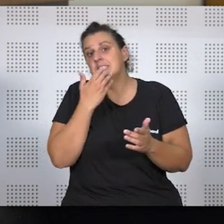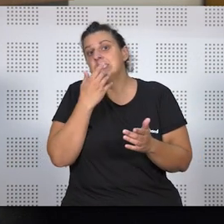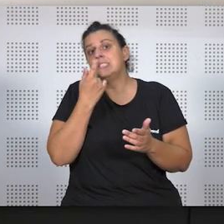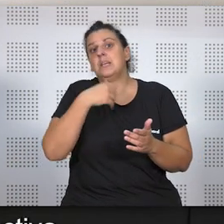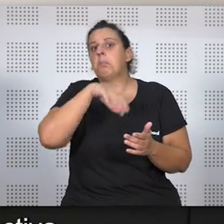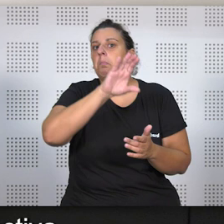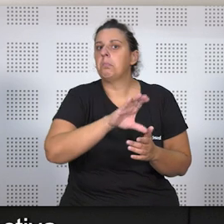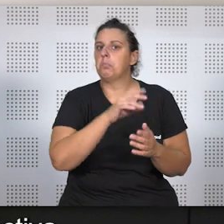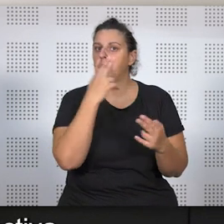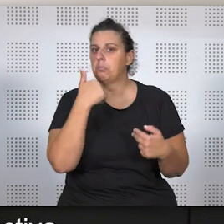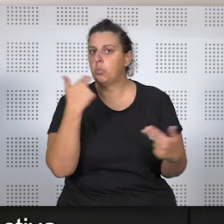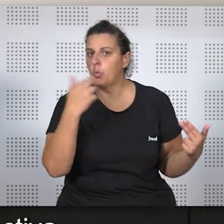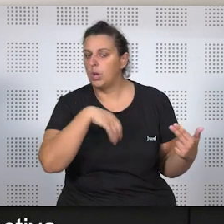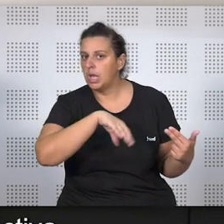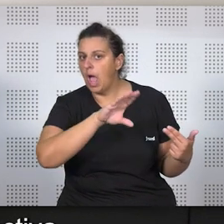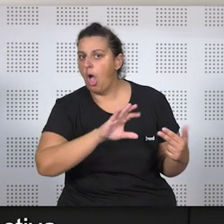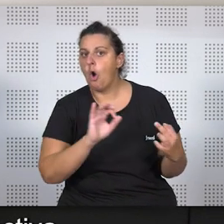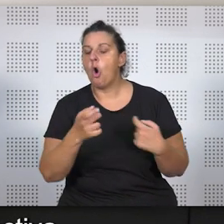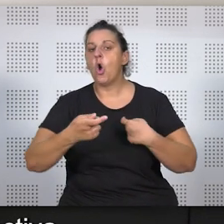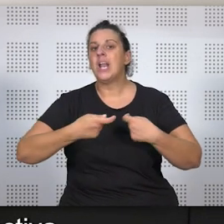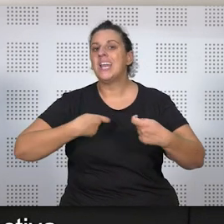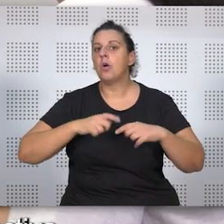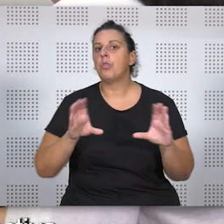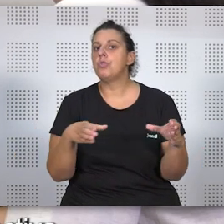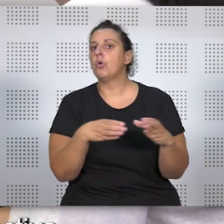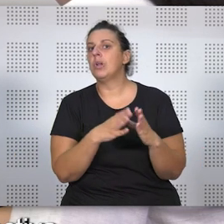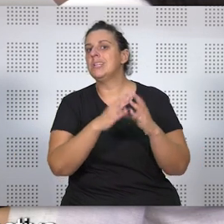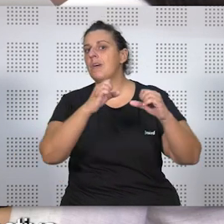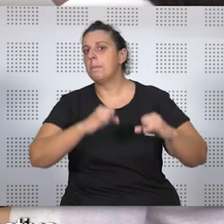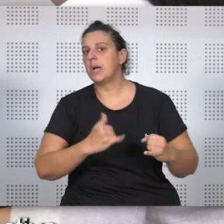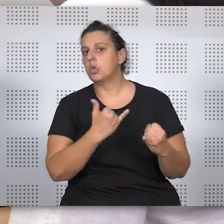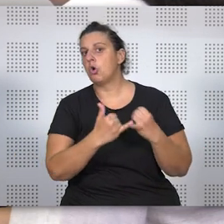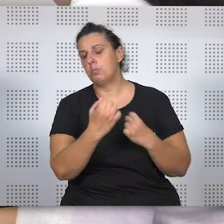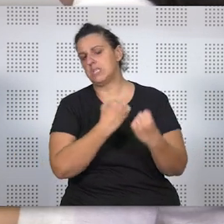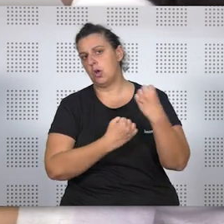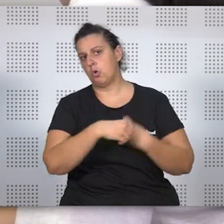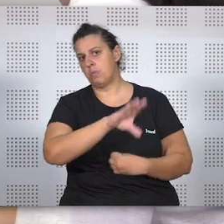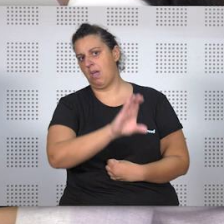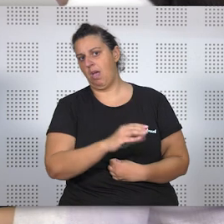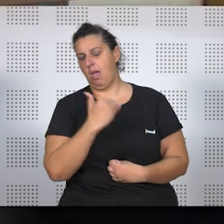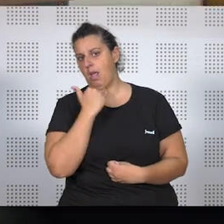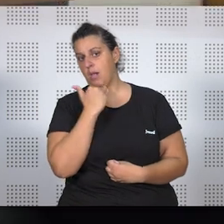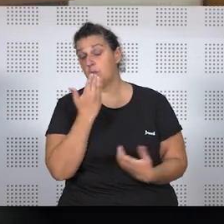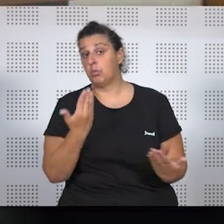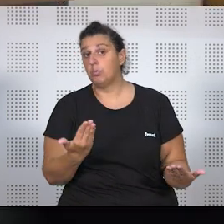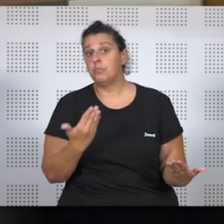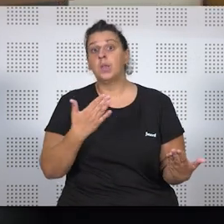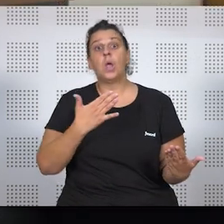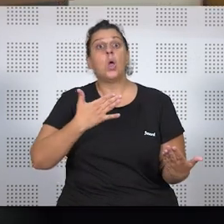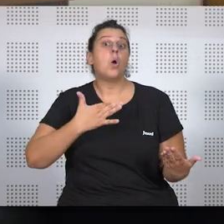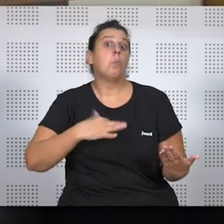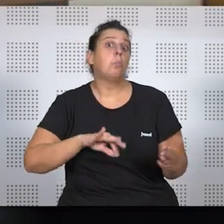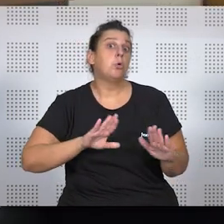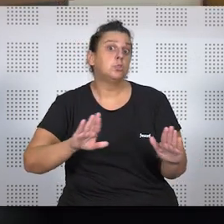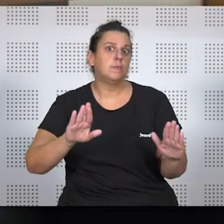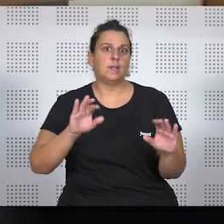pública, incluso pudiera suceder que en la negociación colectiva se pactase algún tipo de compensación económica. La posibilidad de